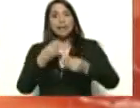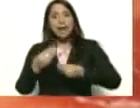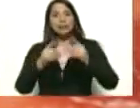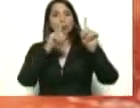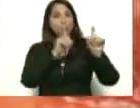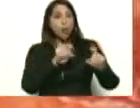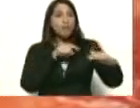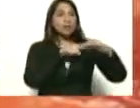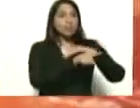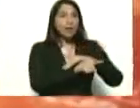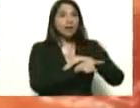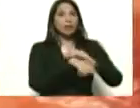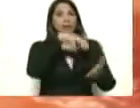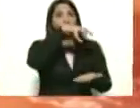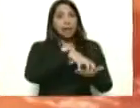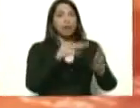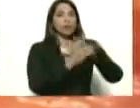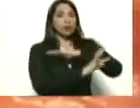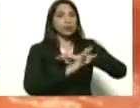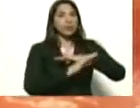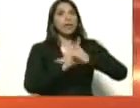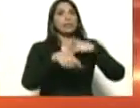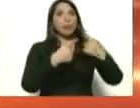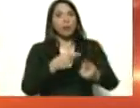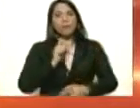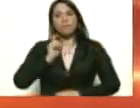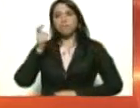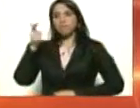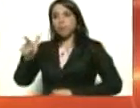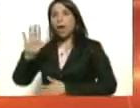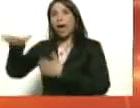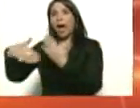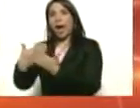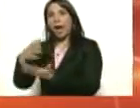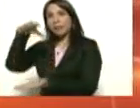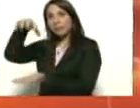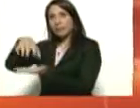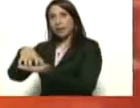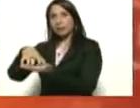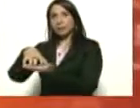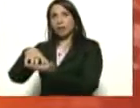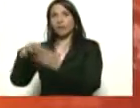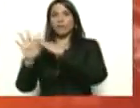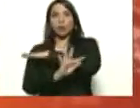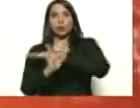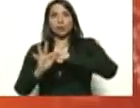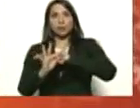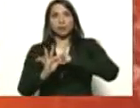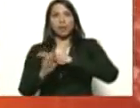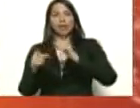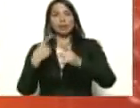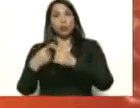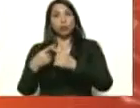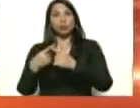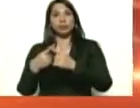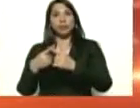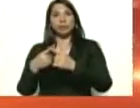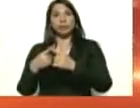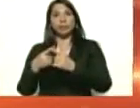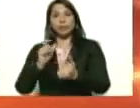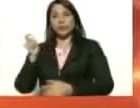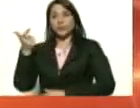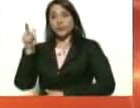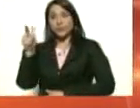al estado fronterizo y se le hace prueba también al egreso del estado fronterizo. Y al llegar al estado